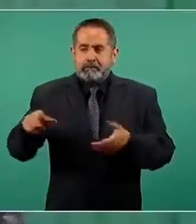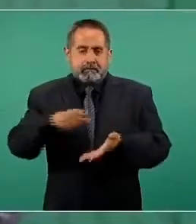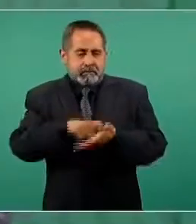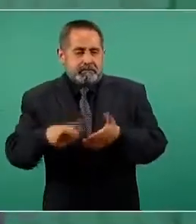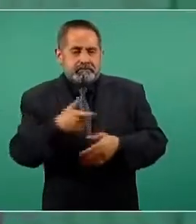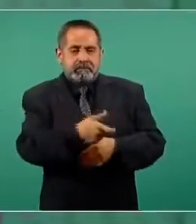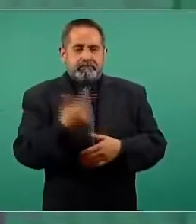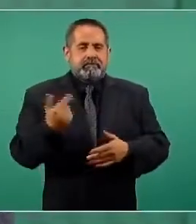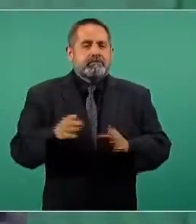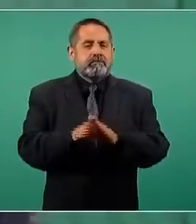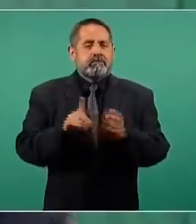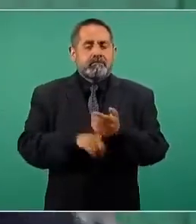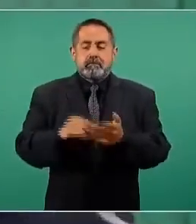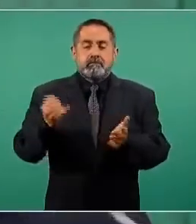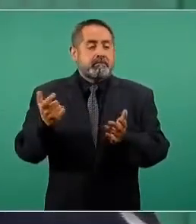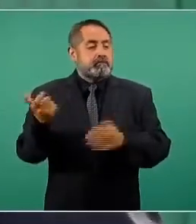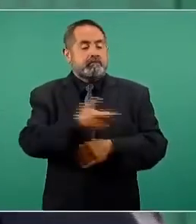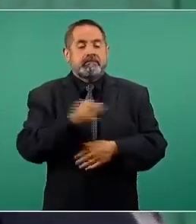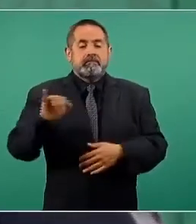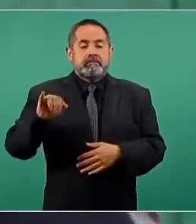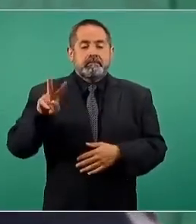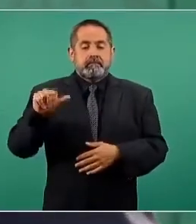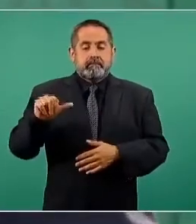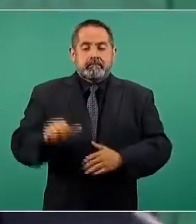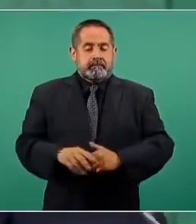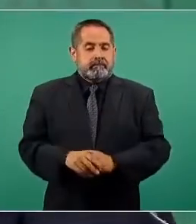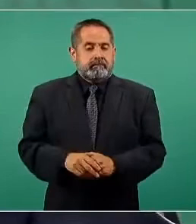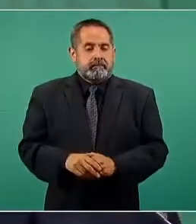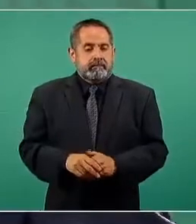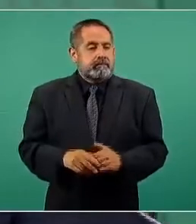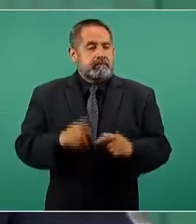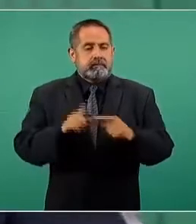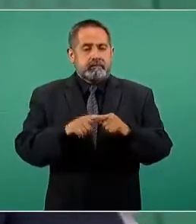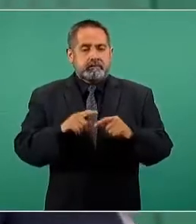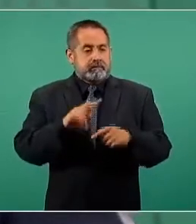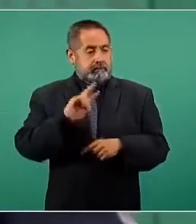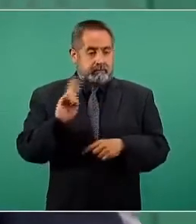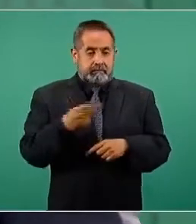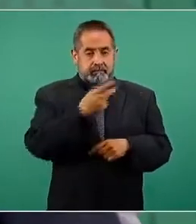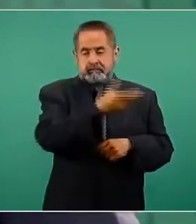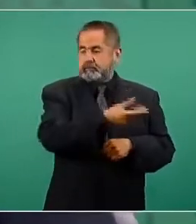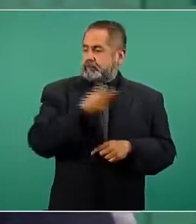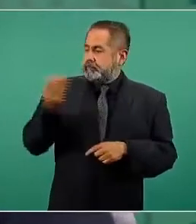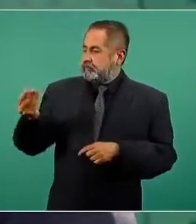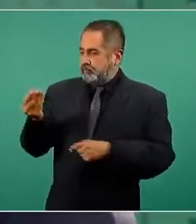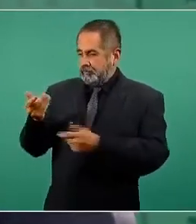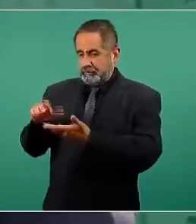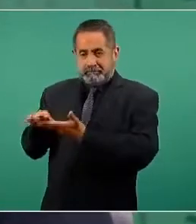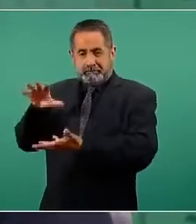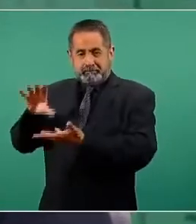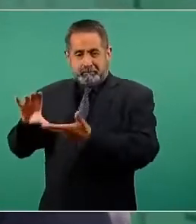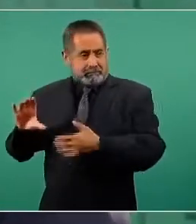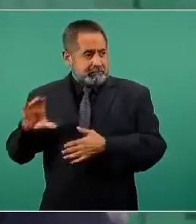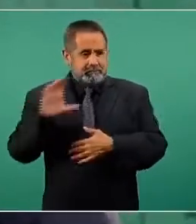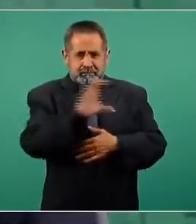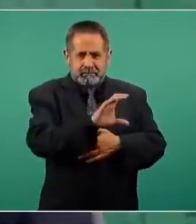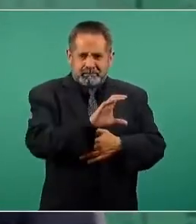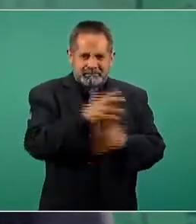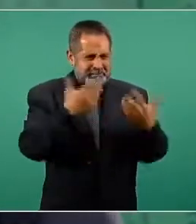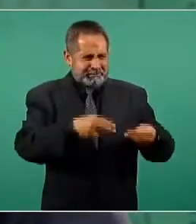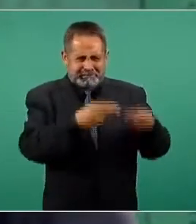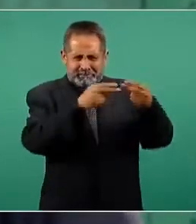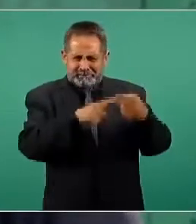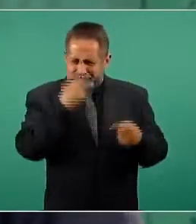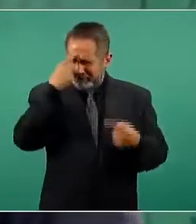está pagando el IVA. Y a quien le devuelven es a la